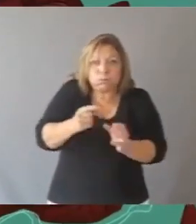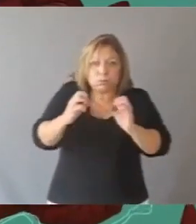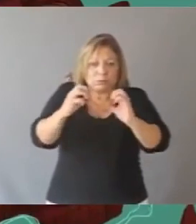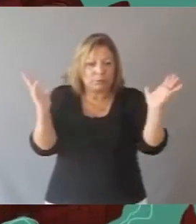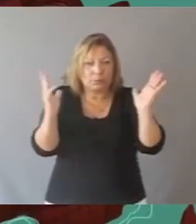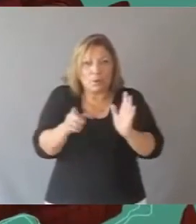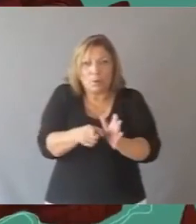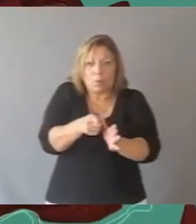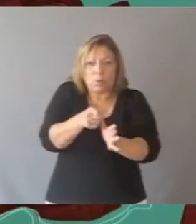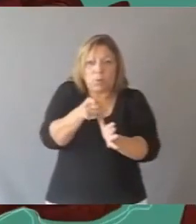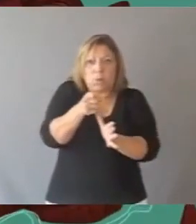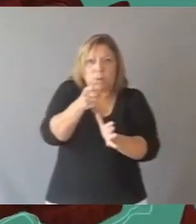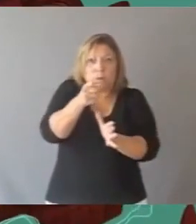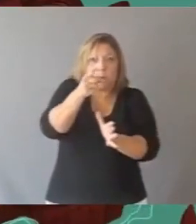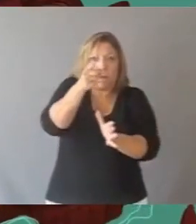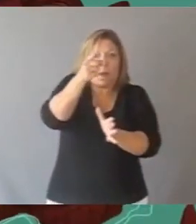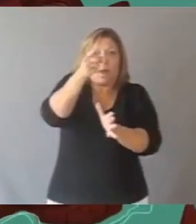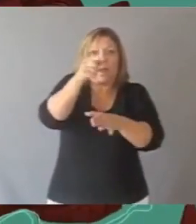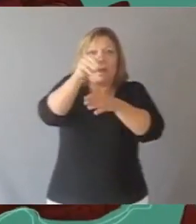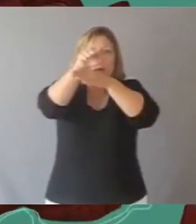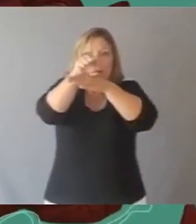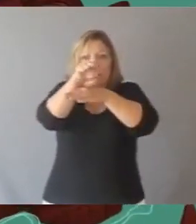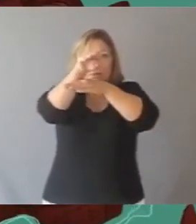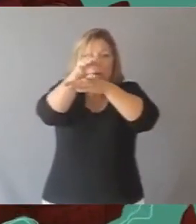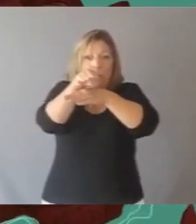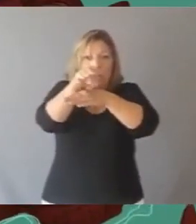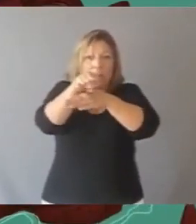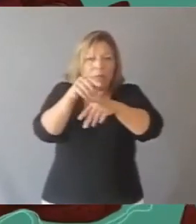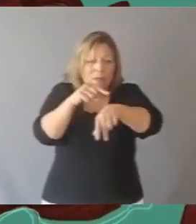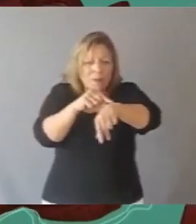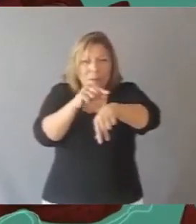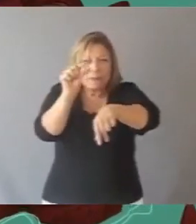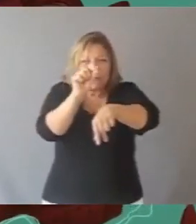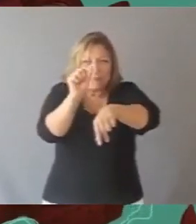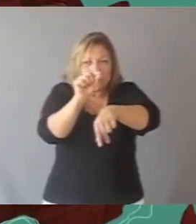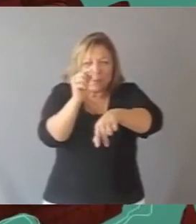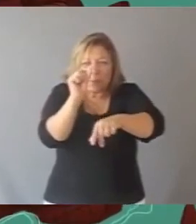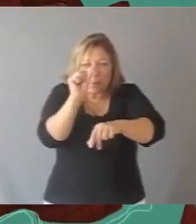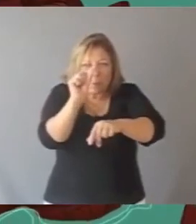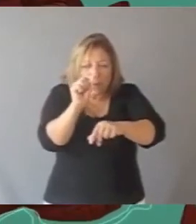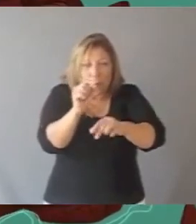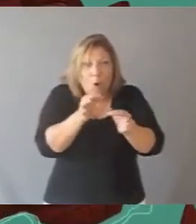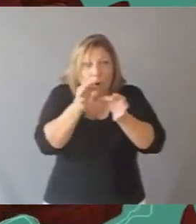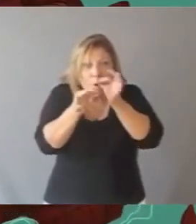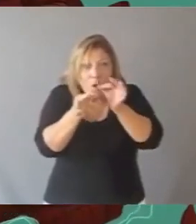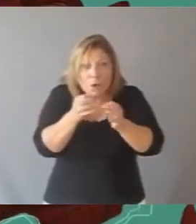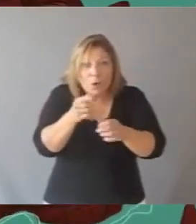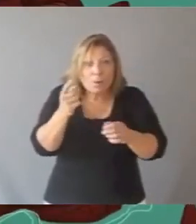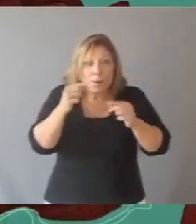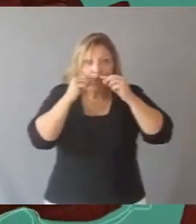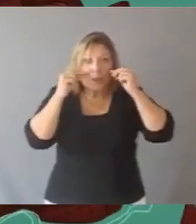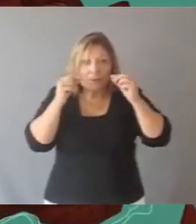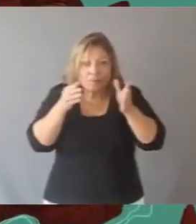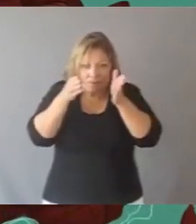Los yacarés soltaron y el torpedo vino a flor de agua. En menos del tiempo que se necesita para contarlo, el